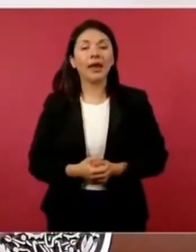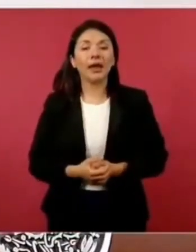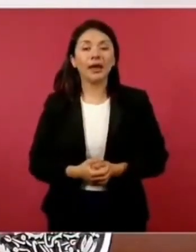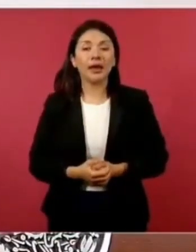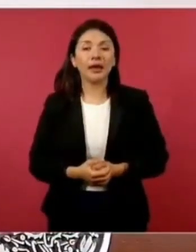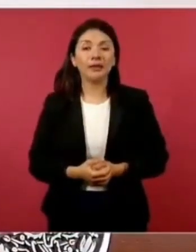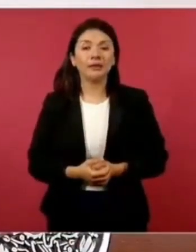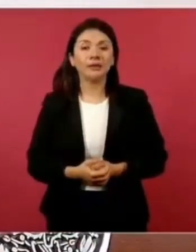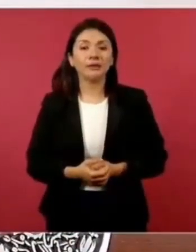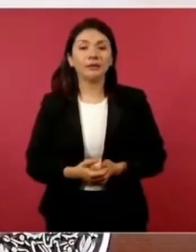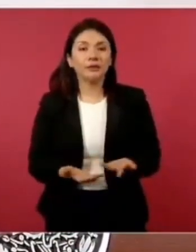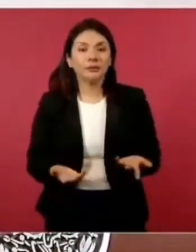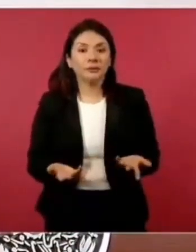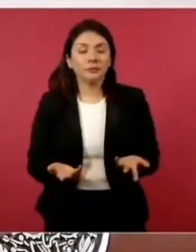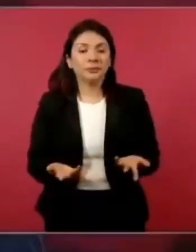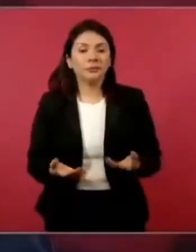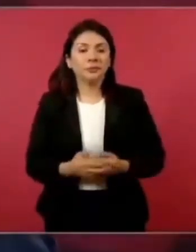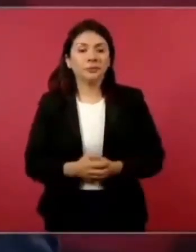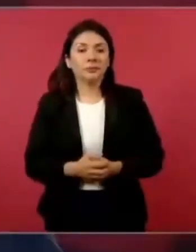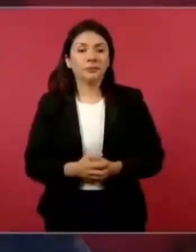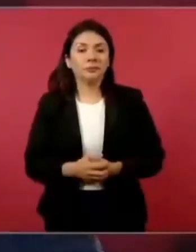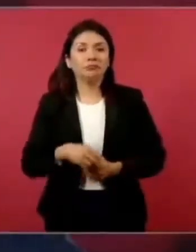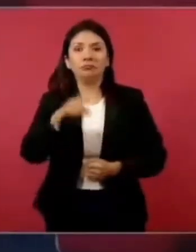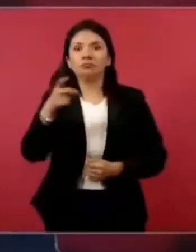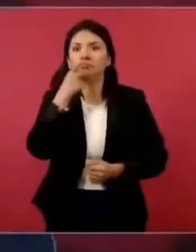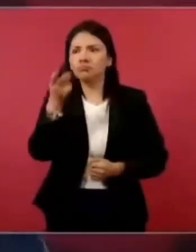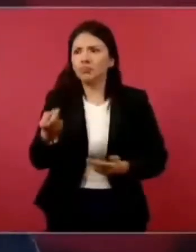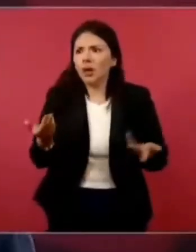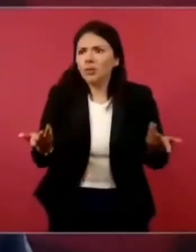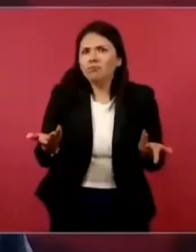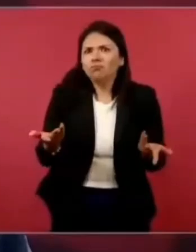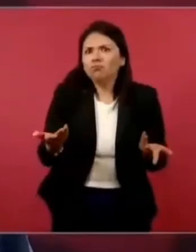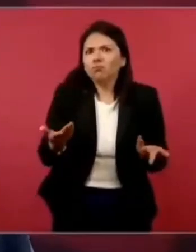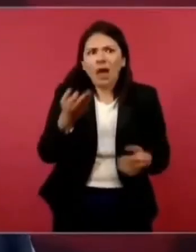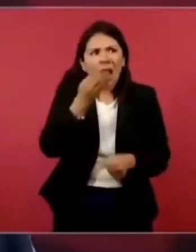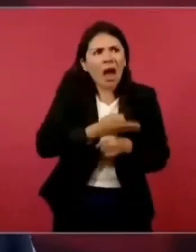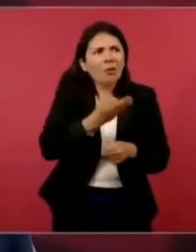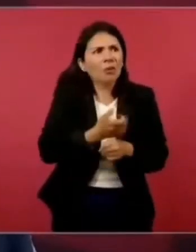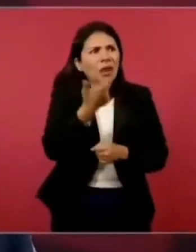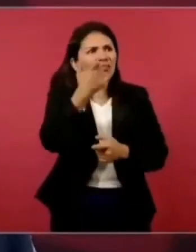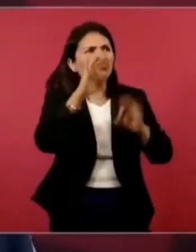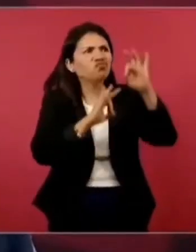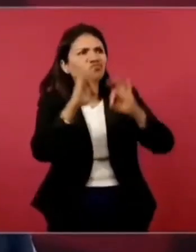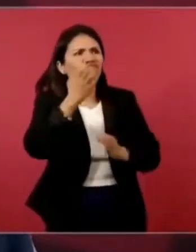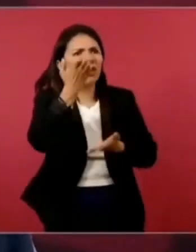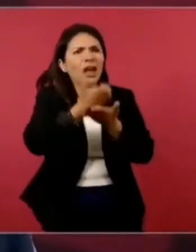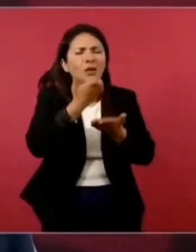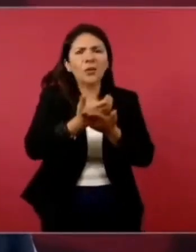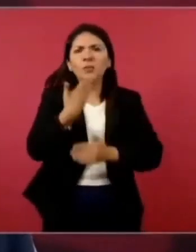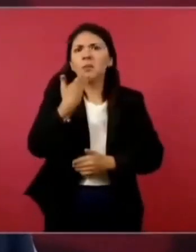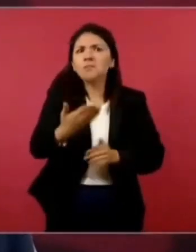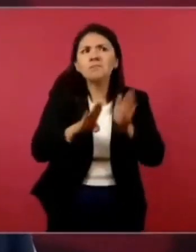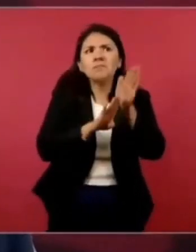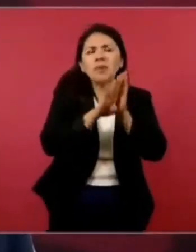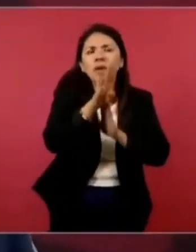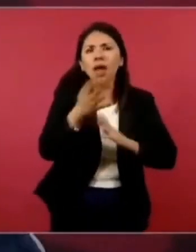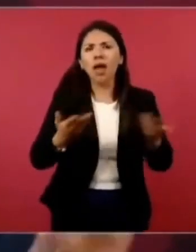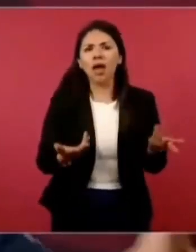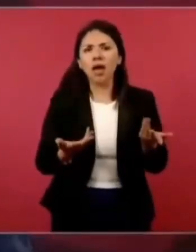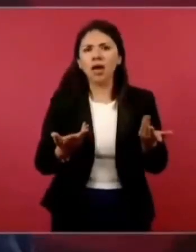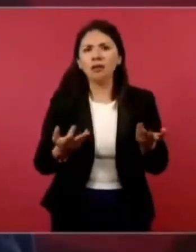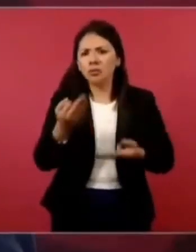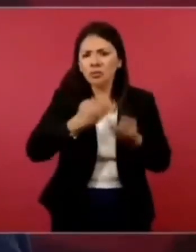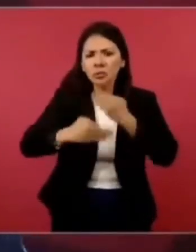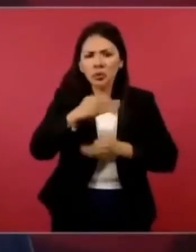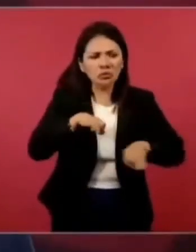Bueno, porque está bien la economía, nos ha ido